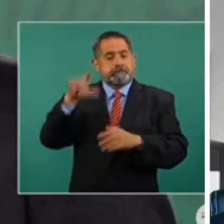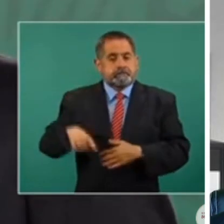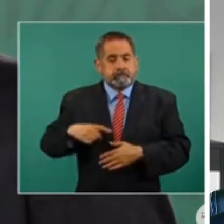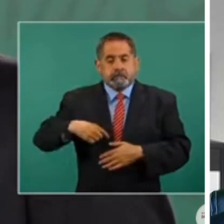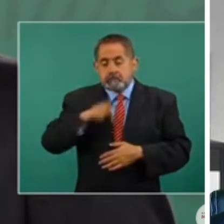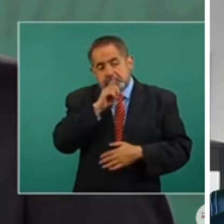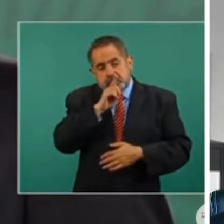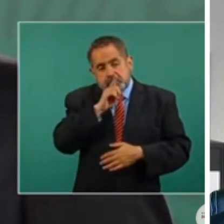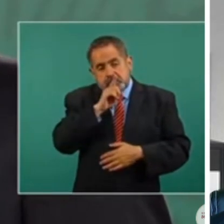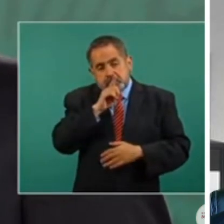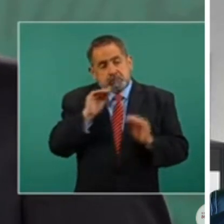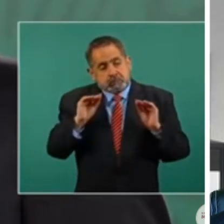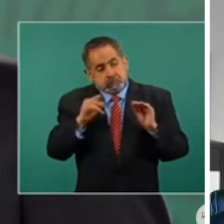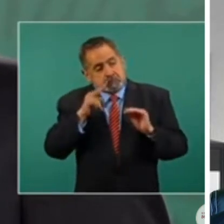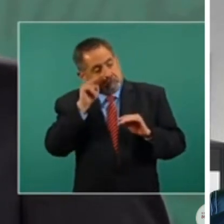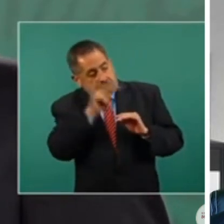callados.